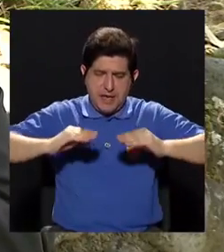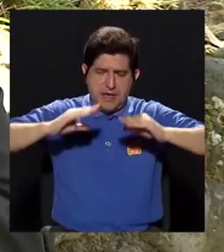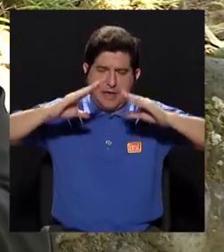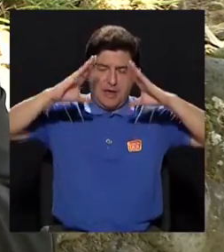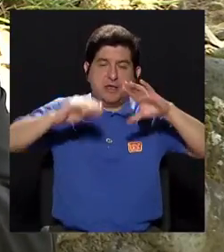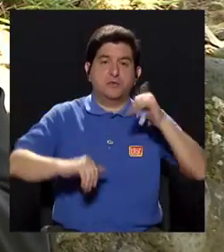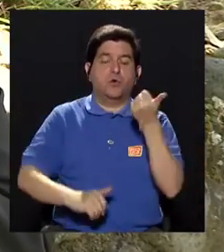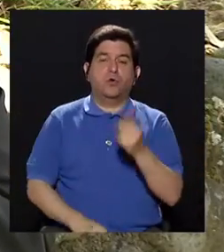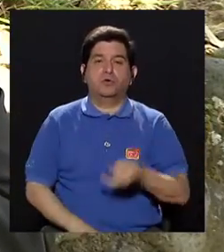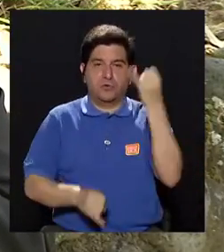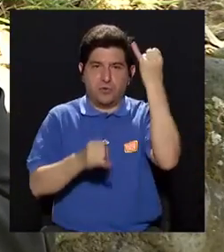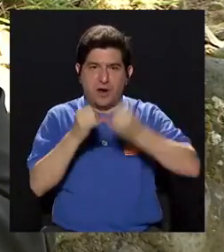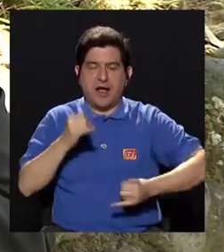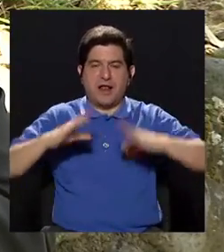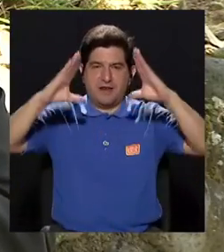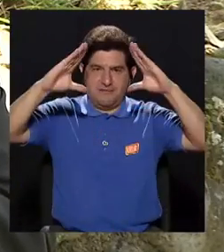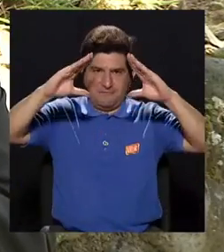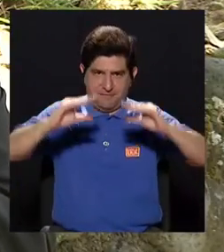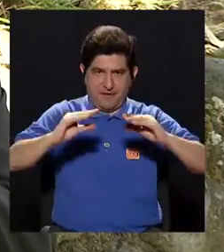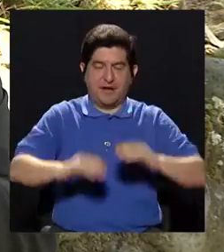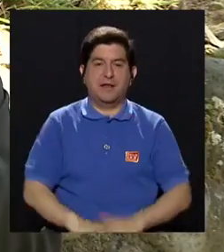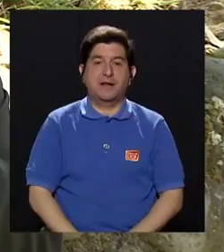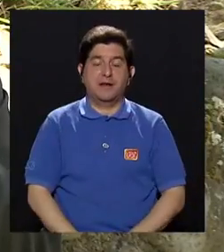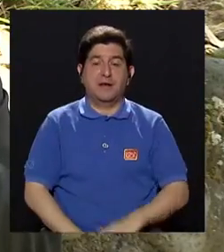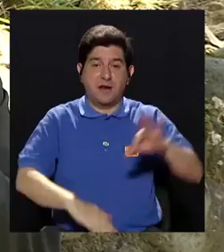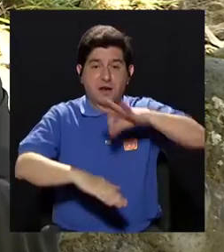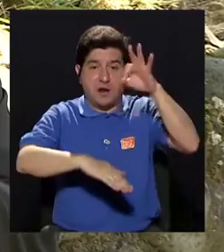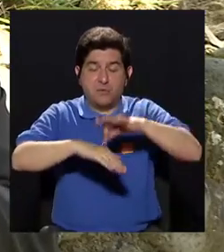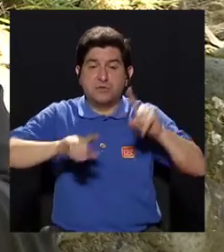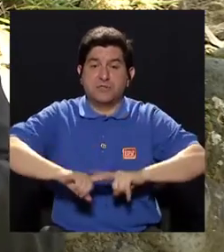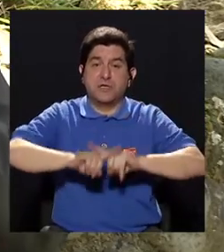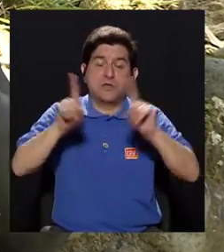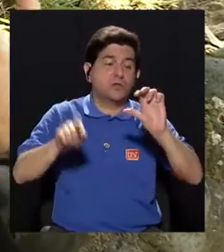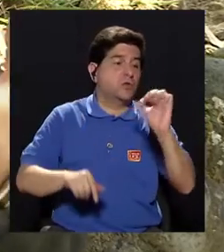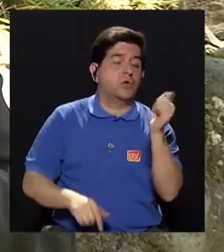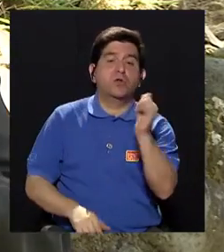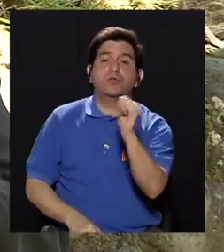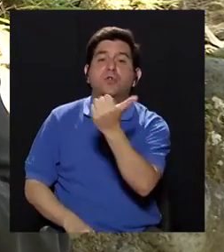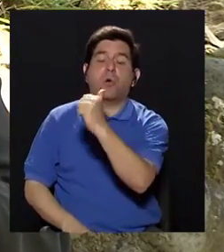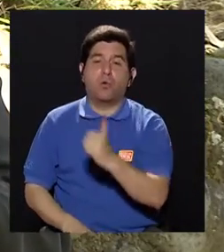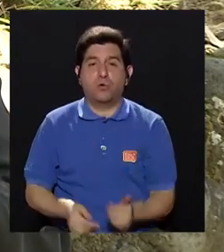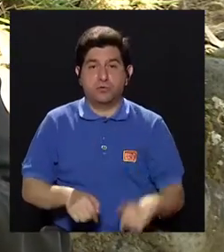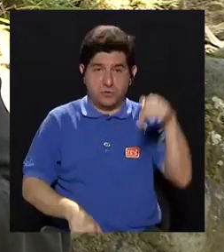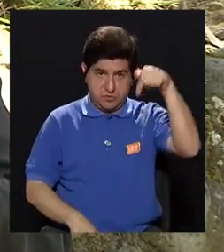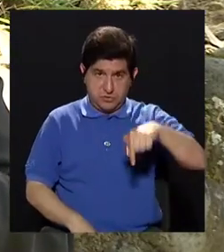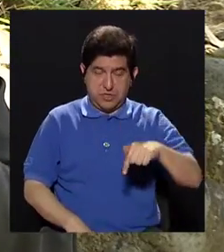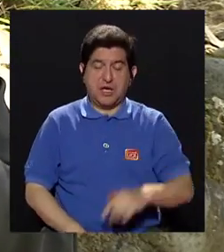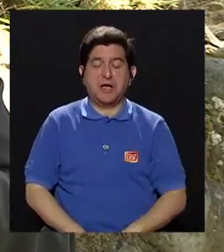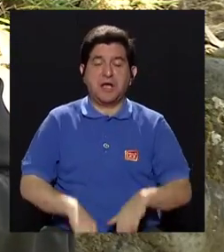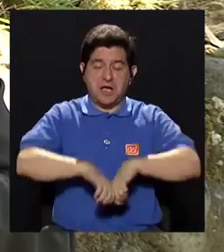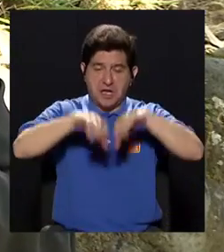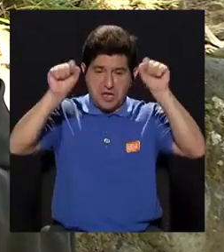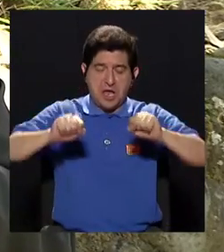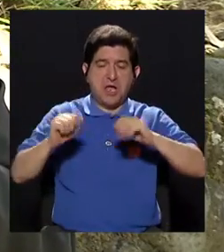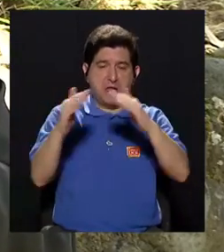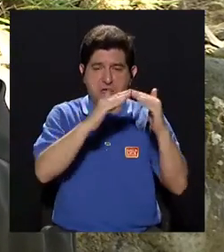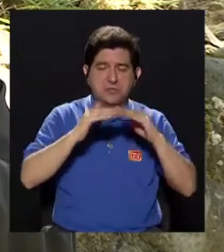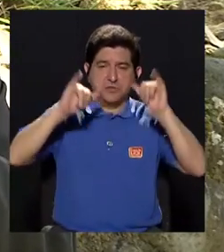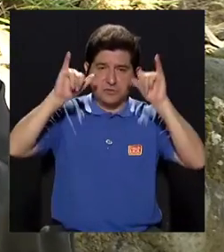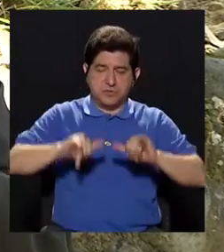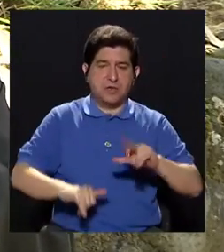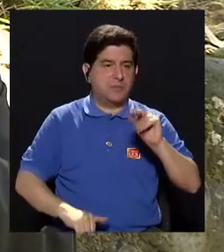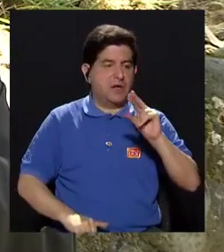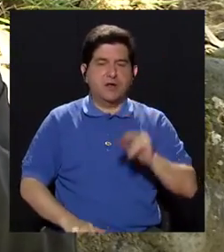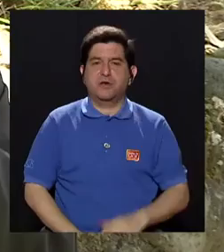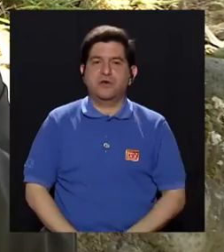y otro al final de la tarde. Ese es un mosquito que a diferencia de muchos otros mosquitos que habitan en los ecosistemas urbanos,